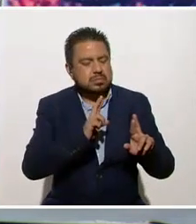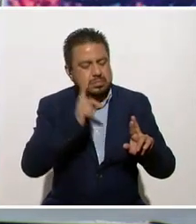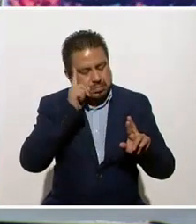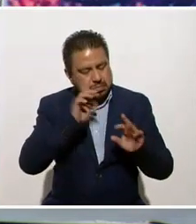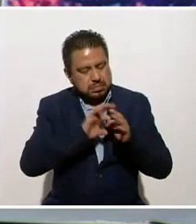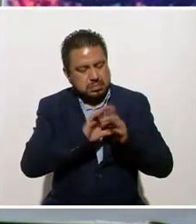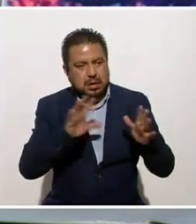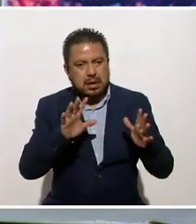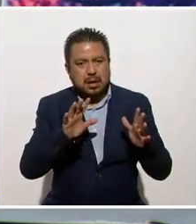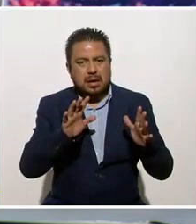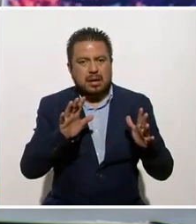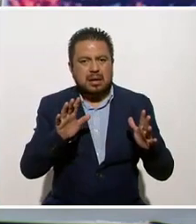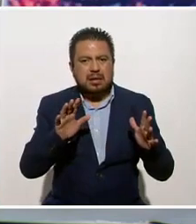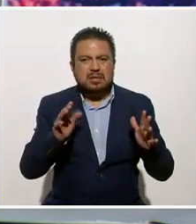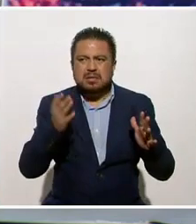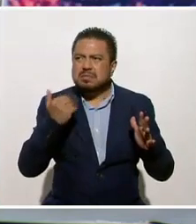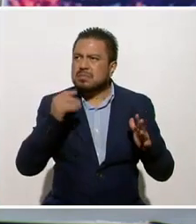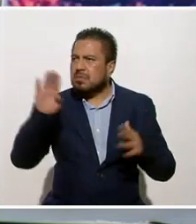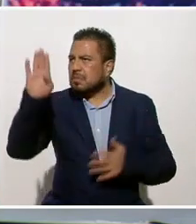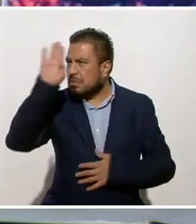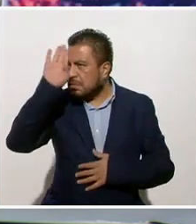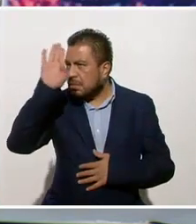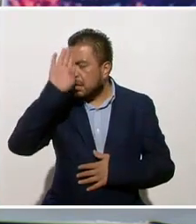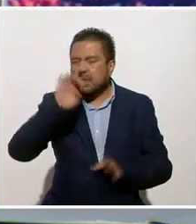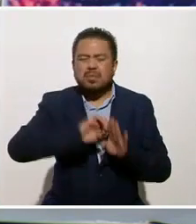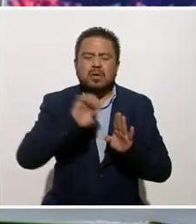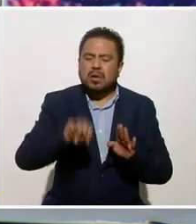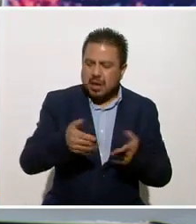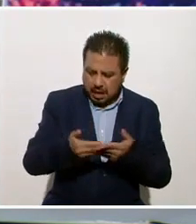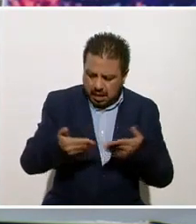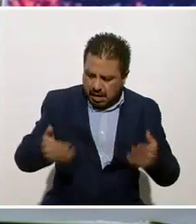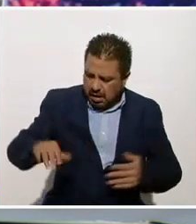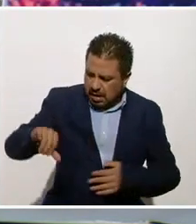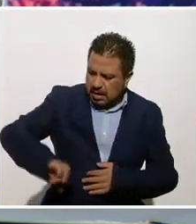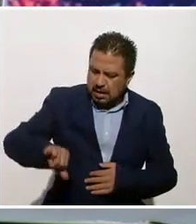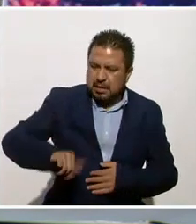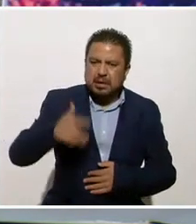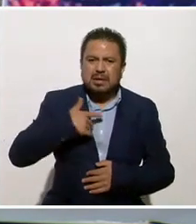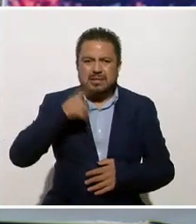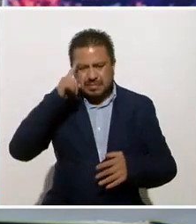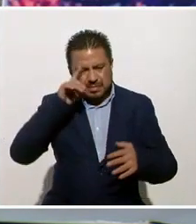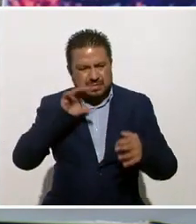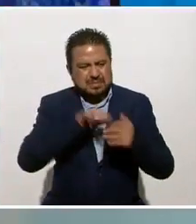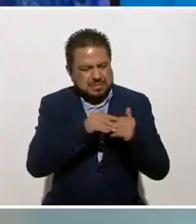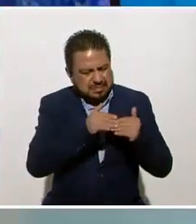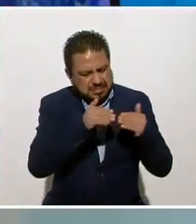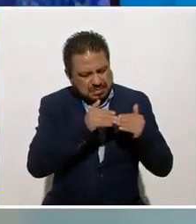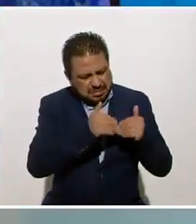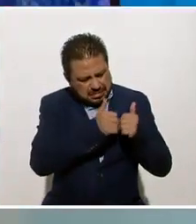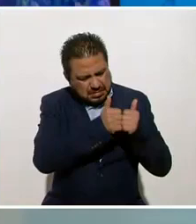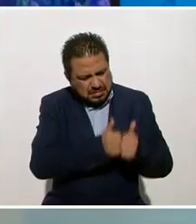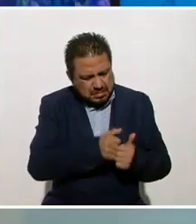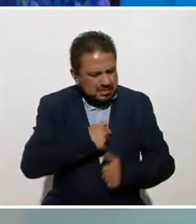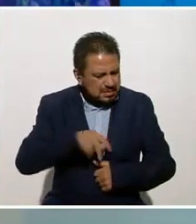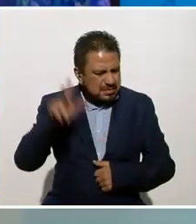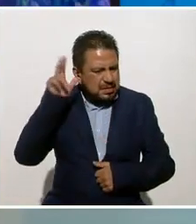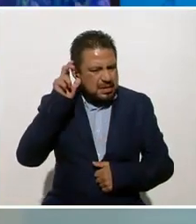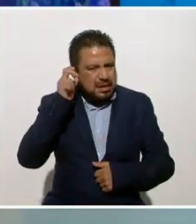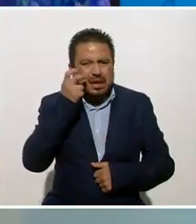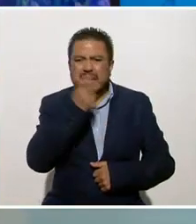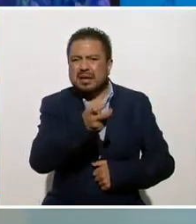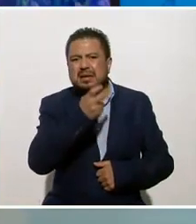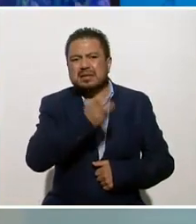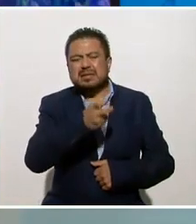sin pensar. Por ejemplo, ahora que estamos en el confinamiento y que hemos escuchado estas